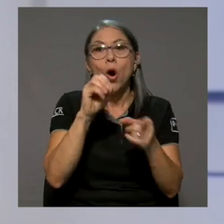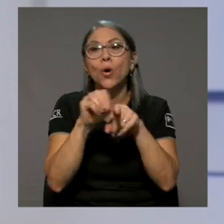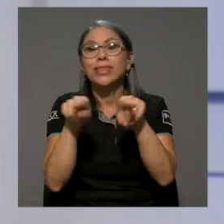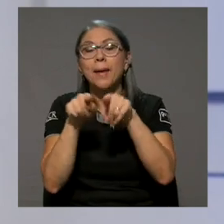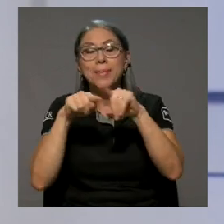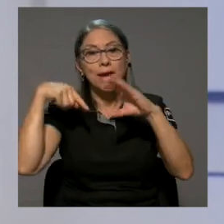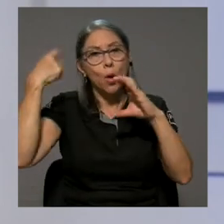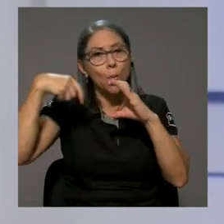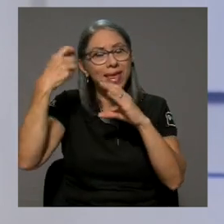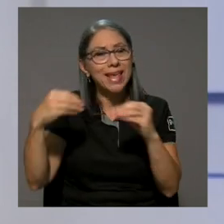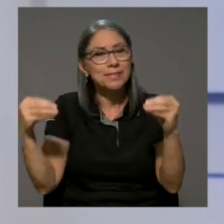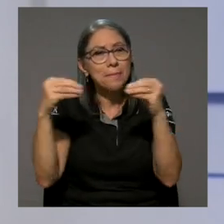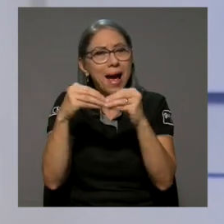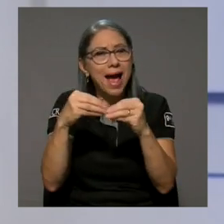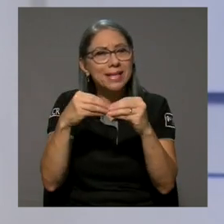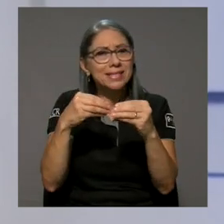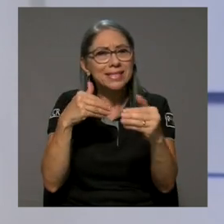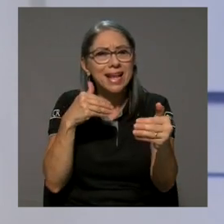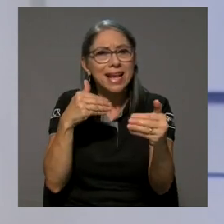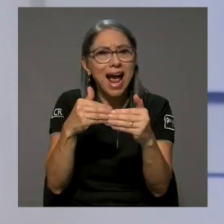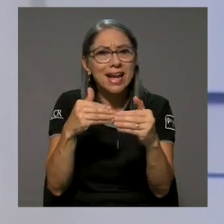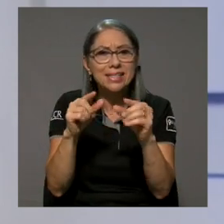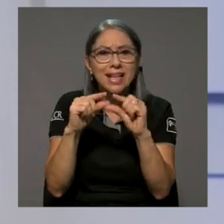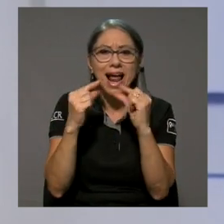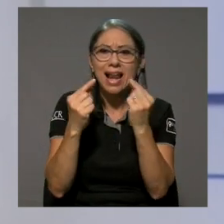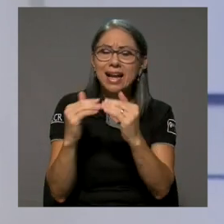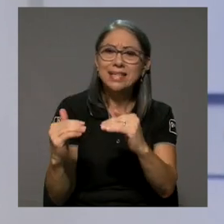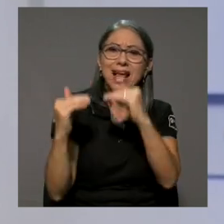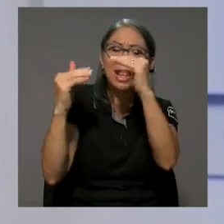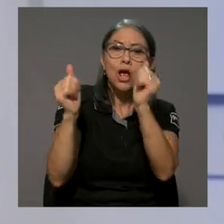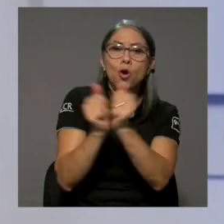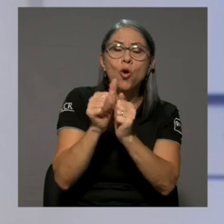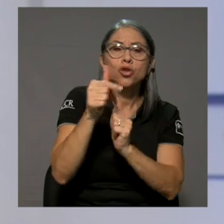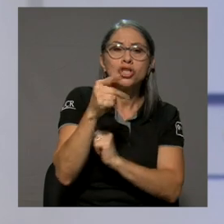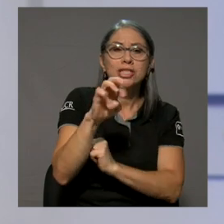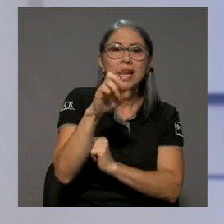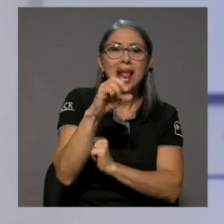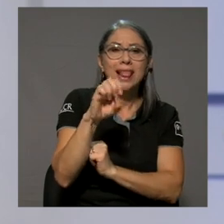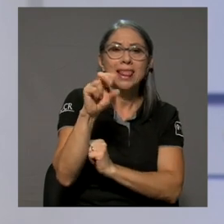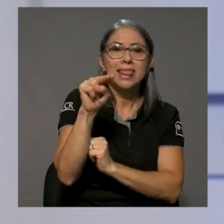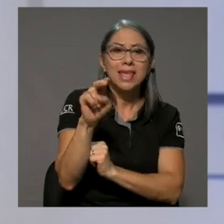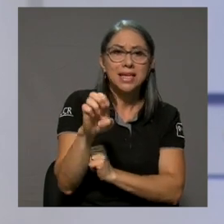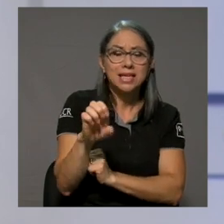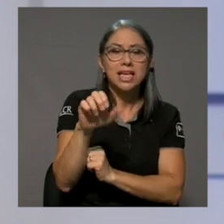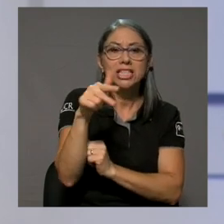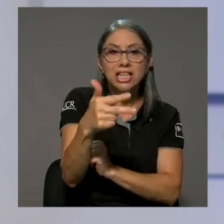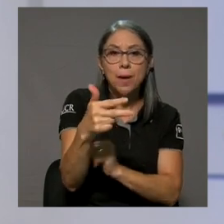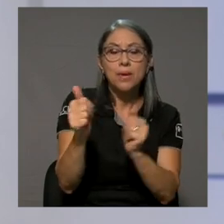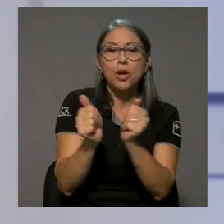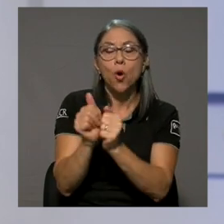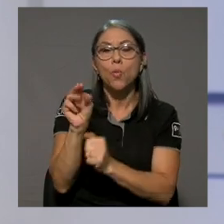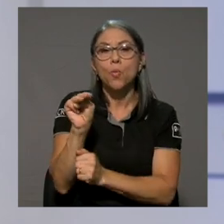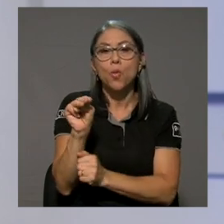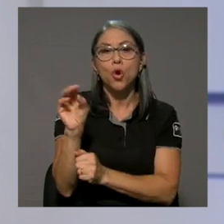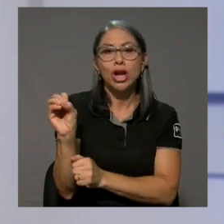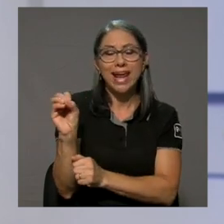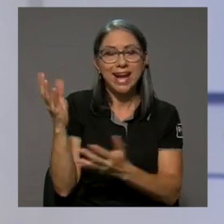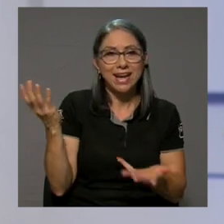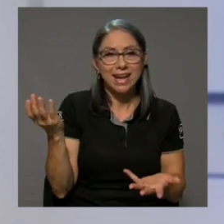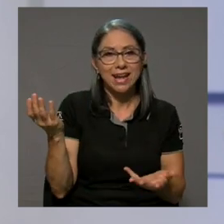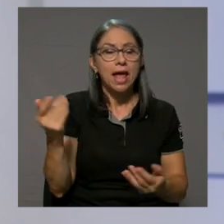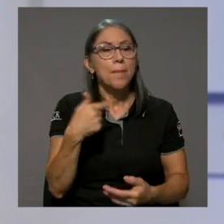comedias más cercanas a la clase alta, con Geraldine Chaplin, de hecho, y con Udo Kier.